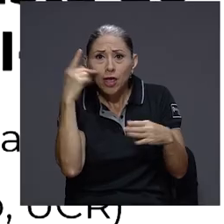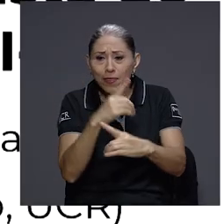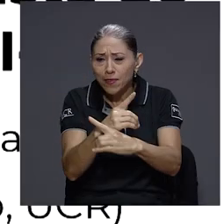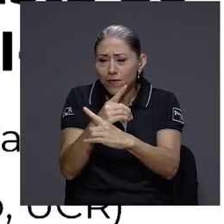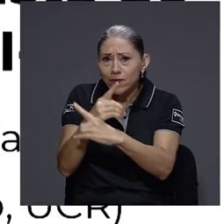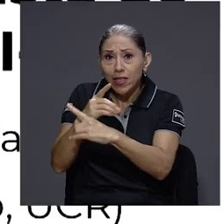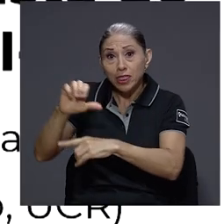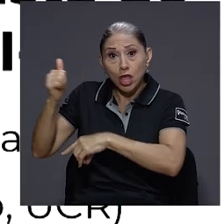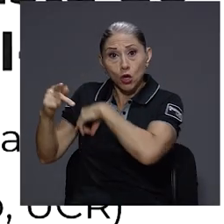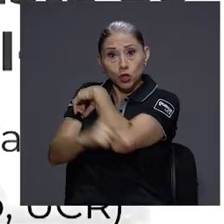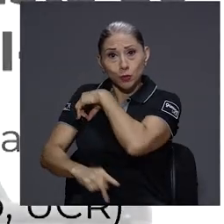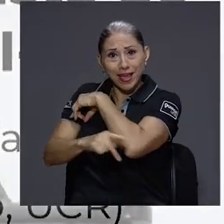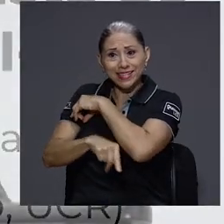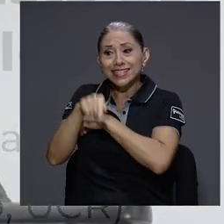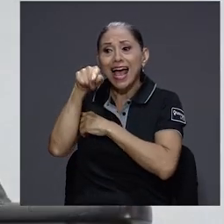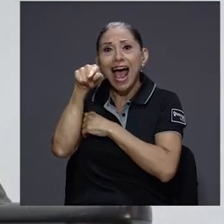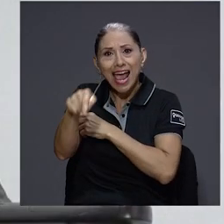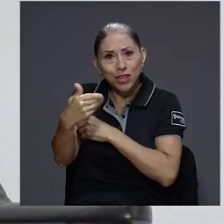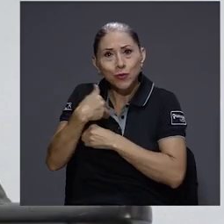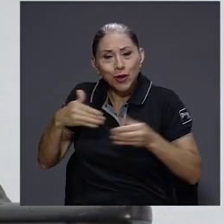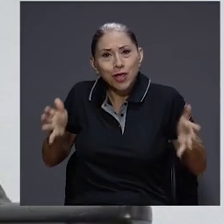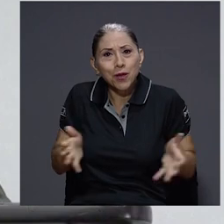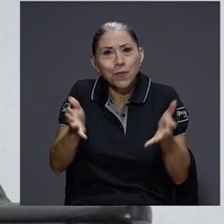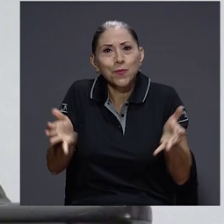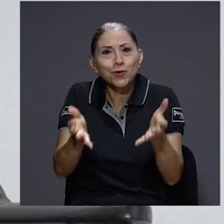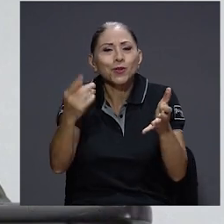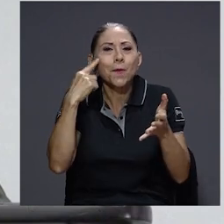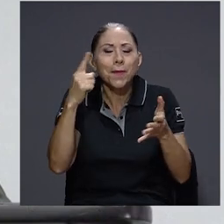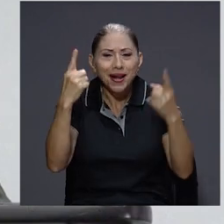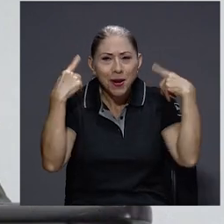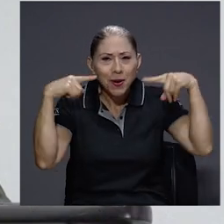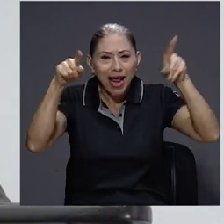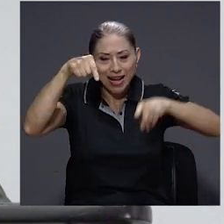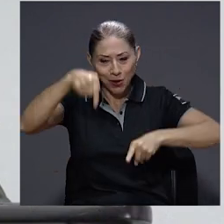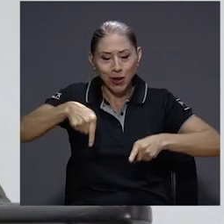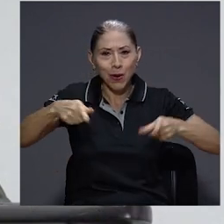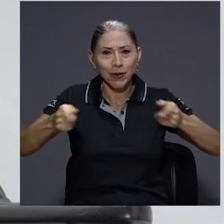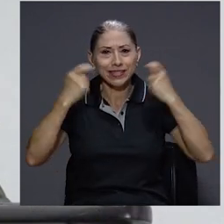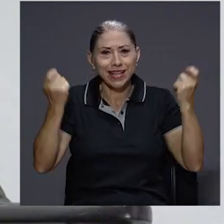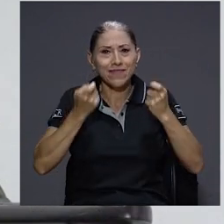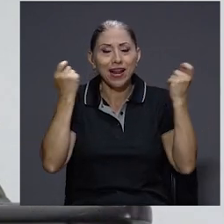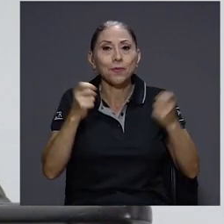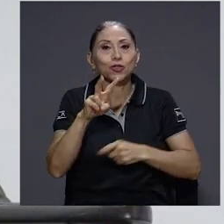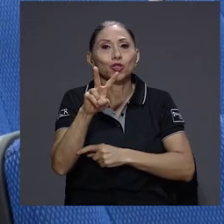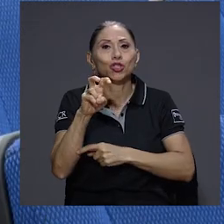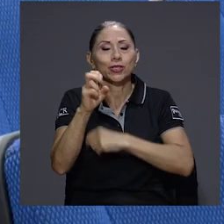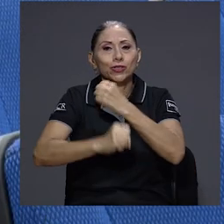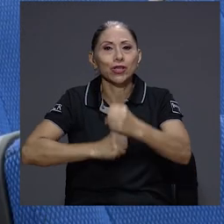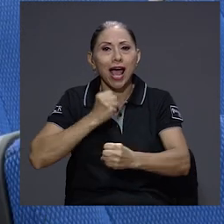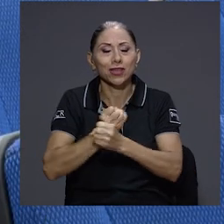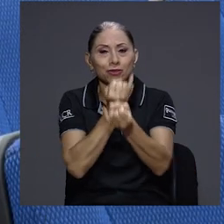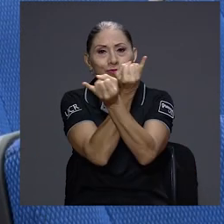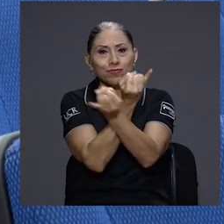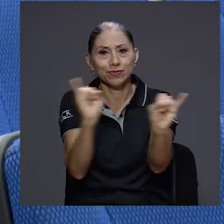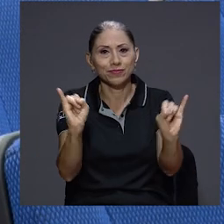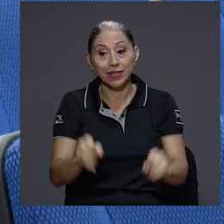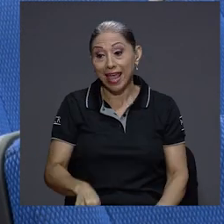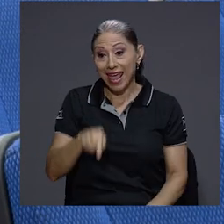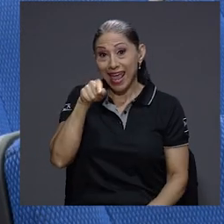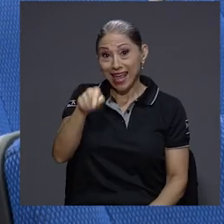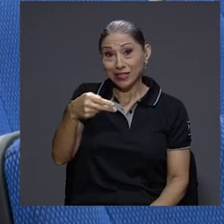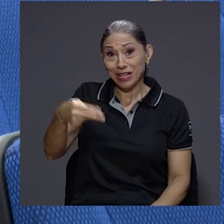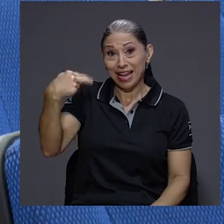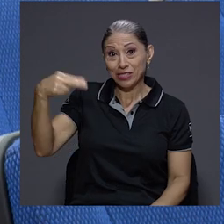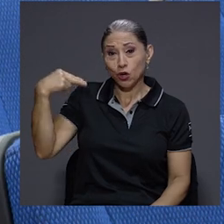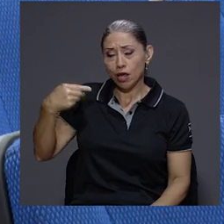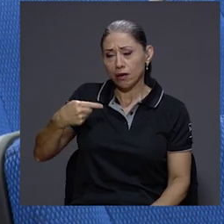el impulso para construir lo que hoy celebramos como el Bicentenario de la Independencia. Este péndulo de la historia se